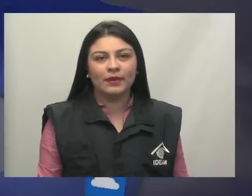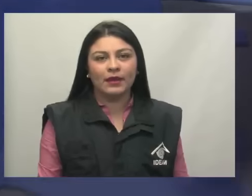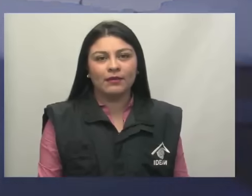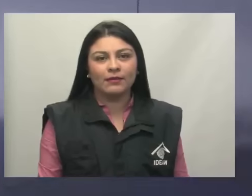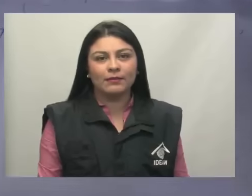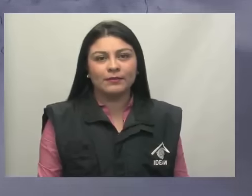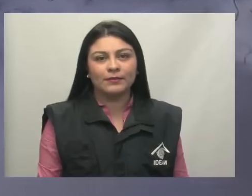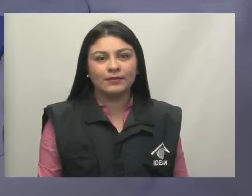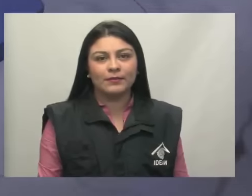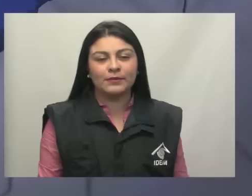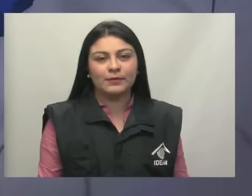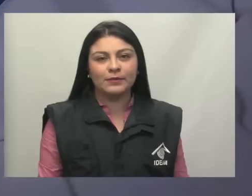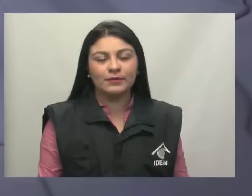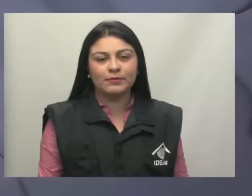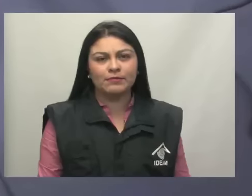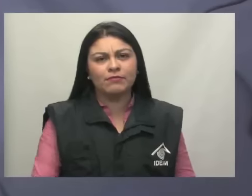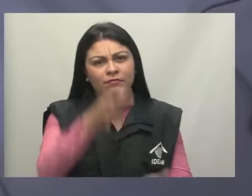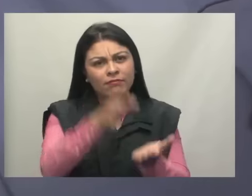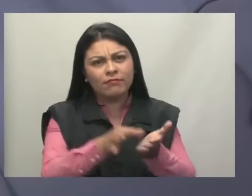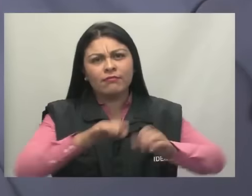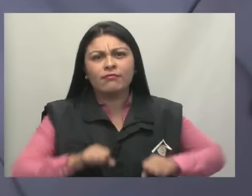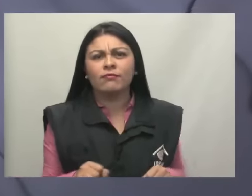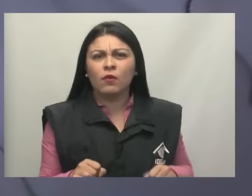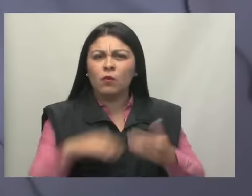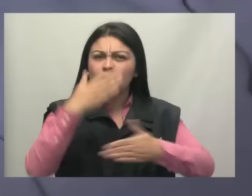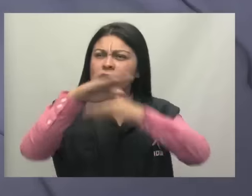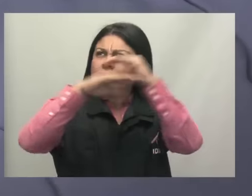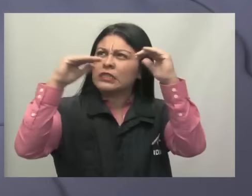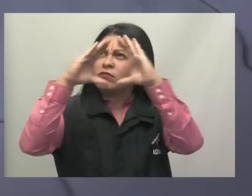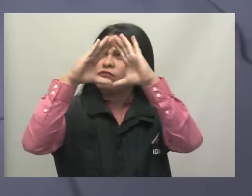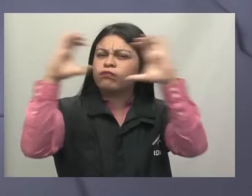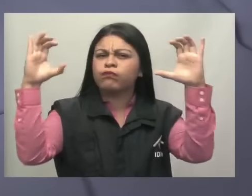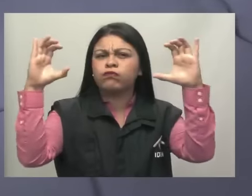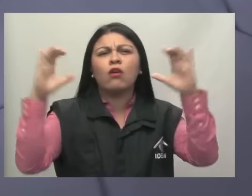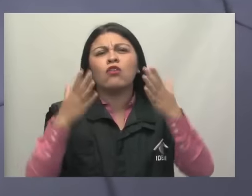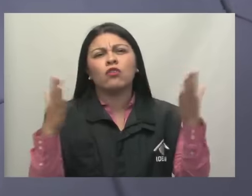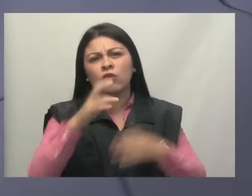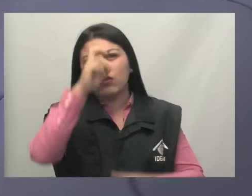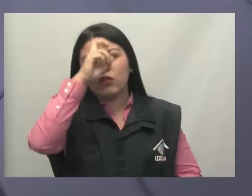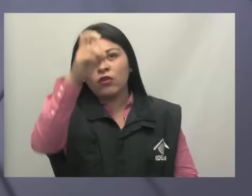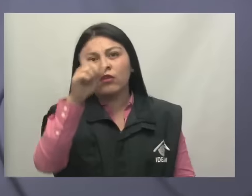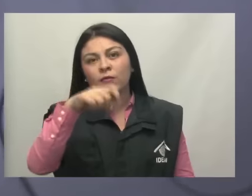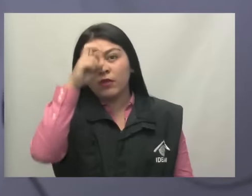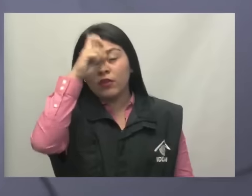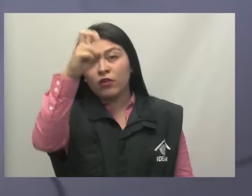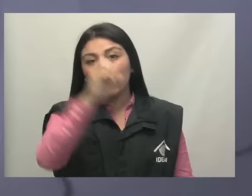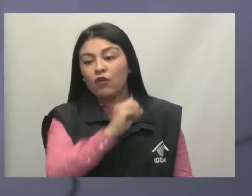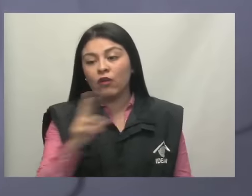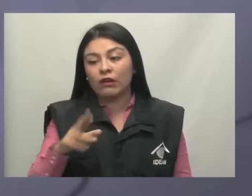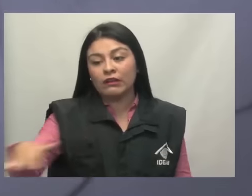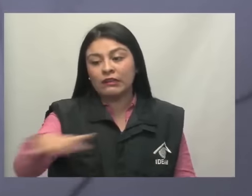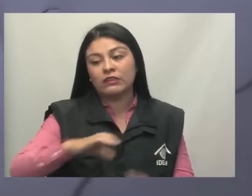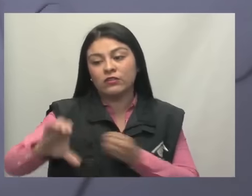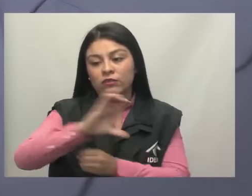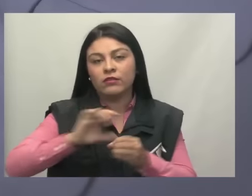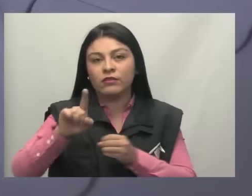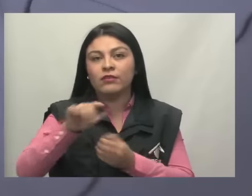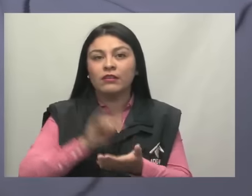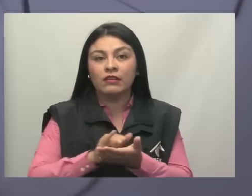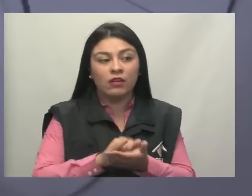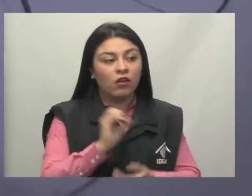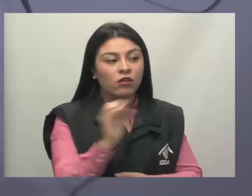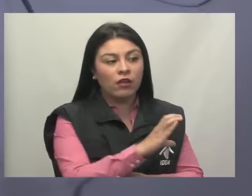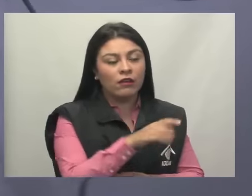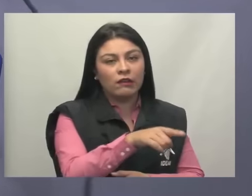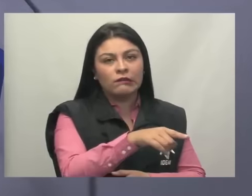Música La capital espera cielos nublados con lluvias ligeras en el norte y nororiente de la ciudad y al occidente de La Sabana.